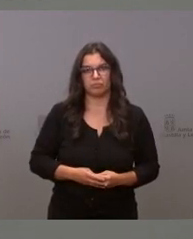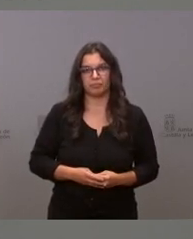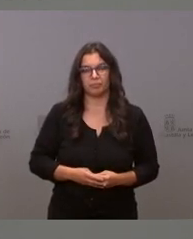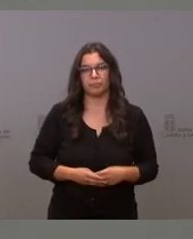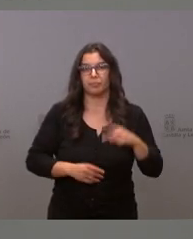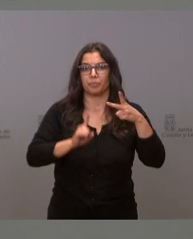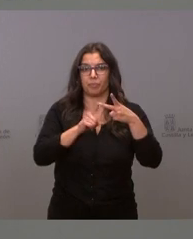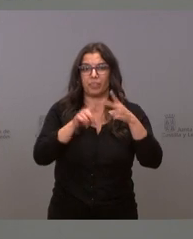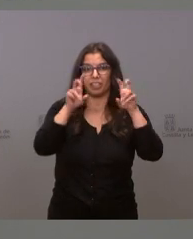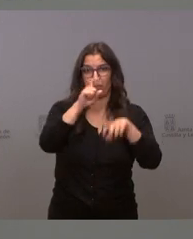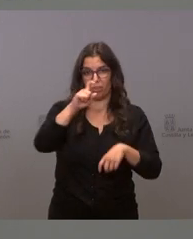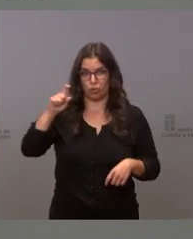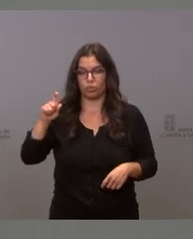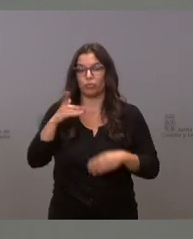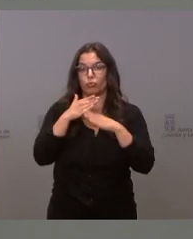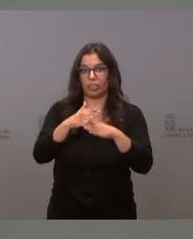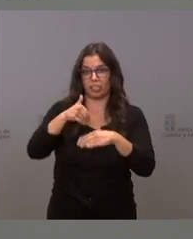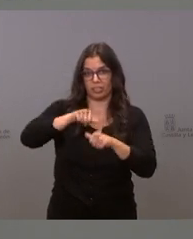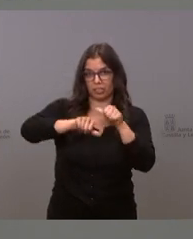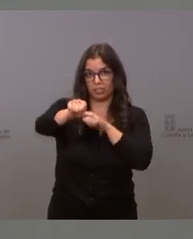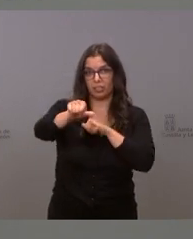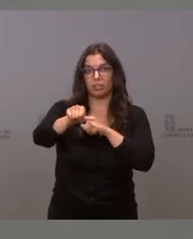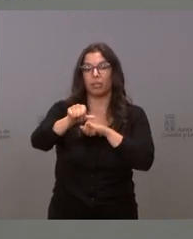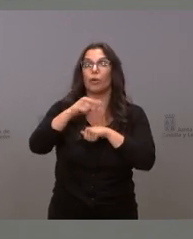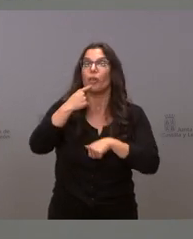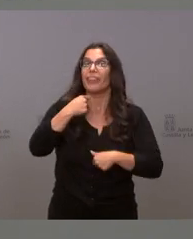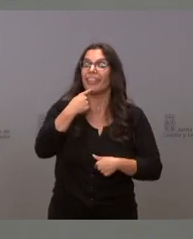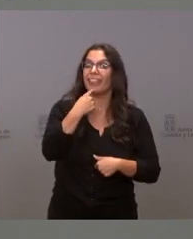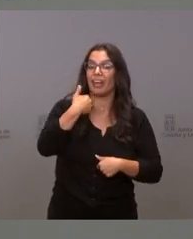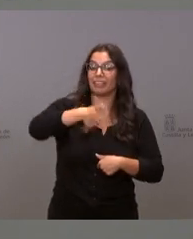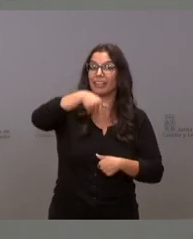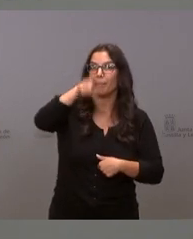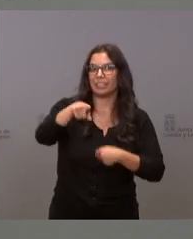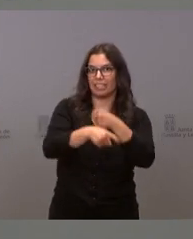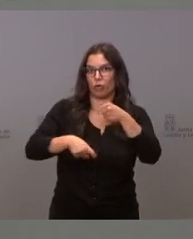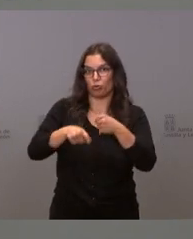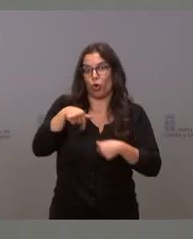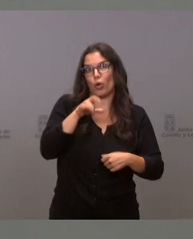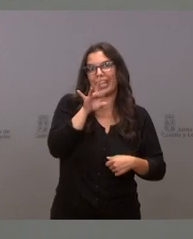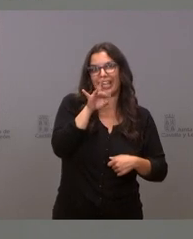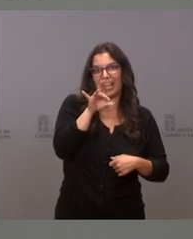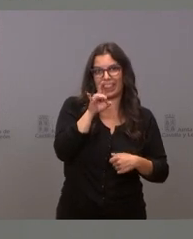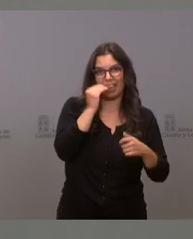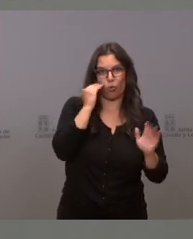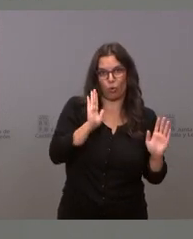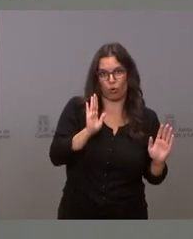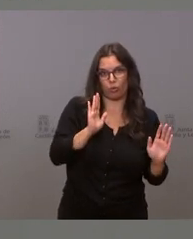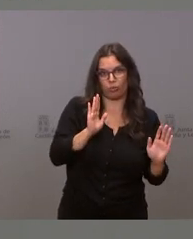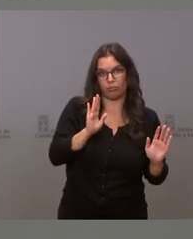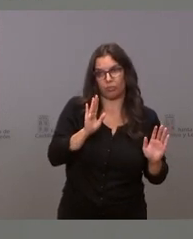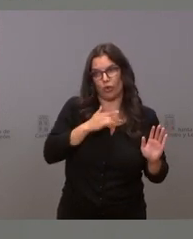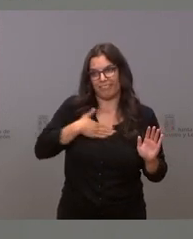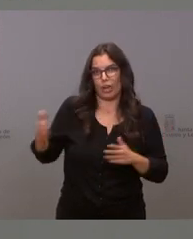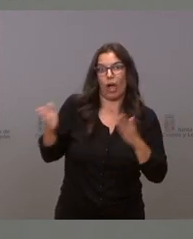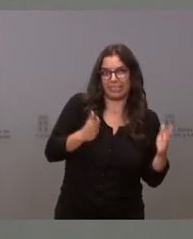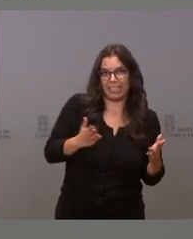sobre las dosis se van a ser suficientes las dosis anunciadas están en agosto estamos en 15 de julio me gustaría que venían un poquito antes